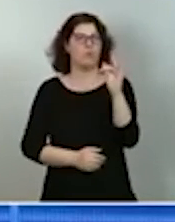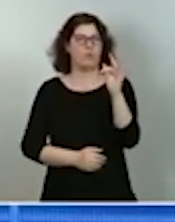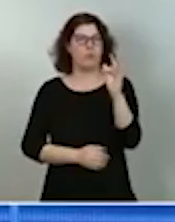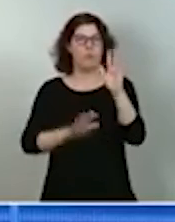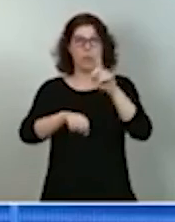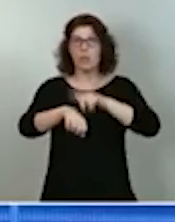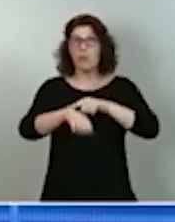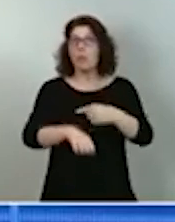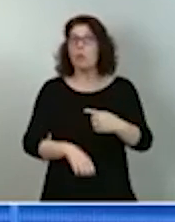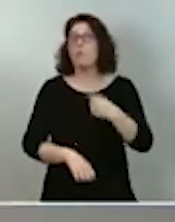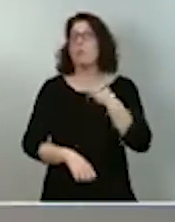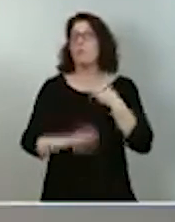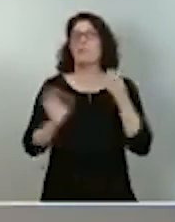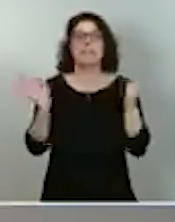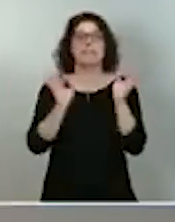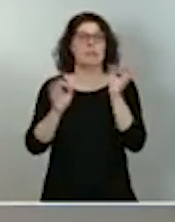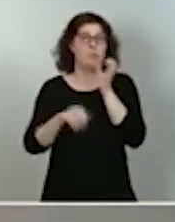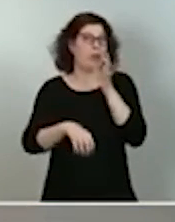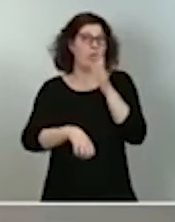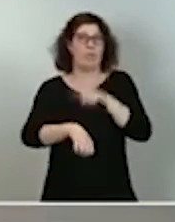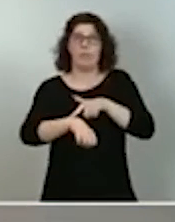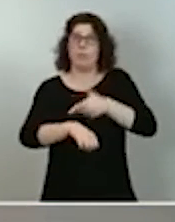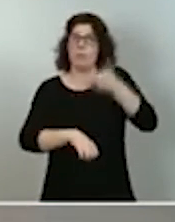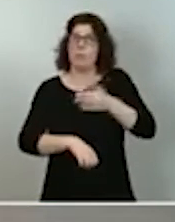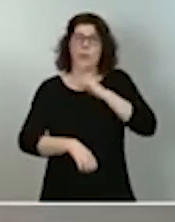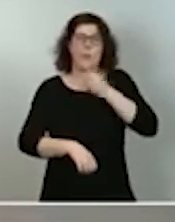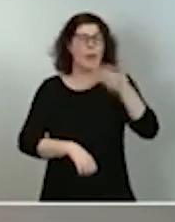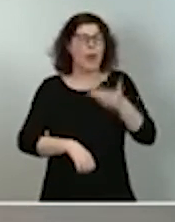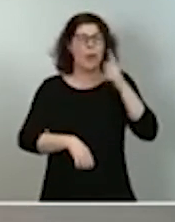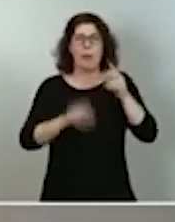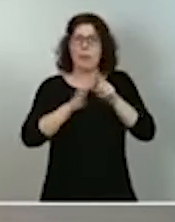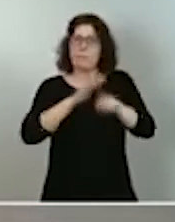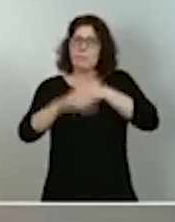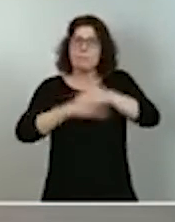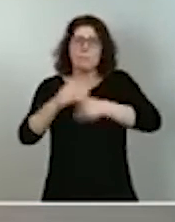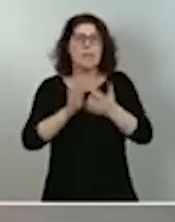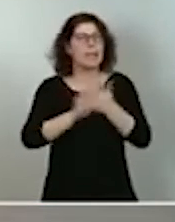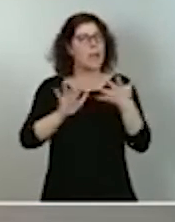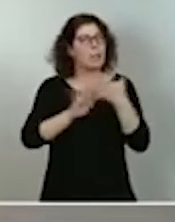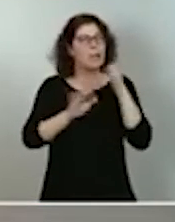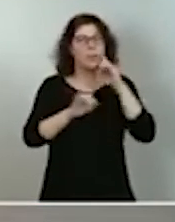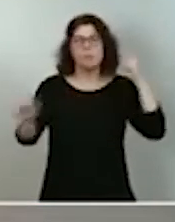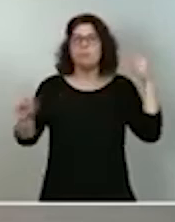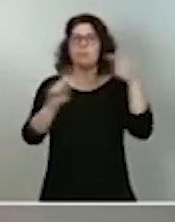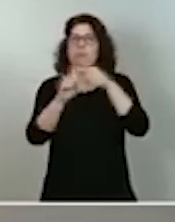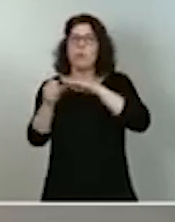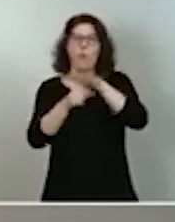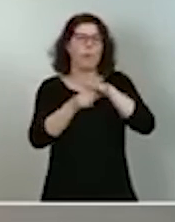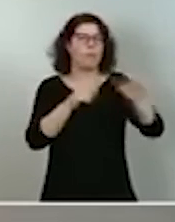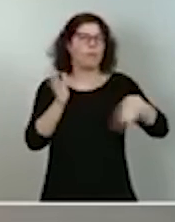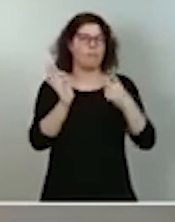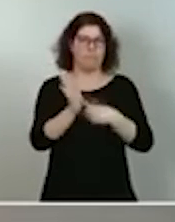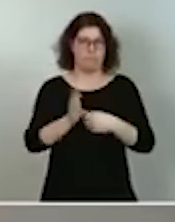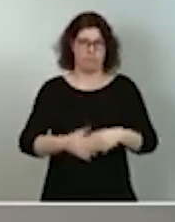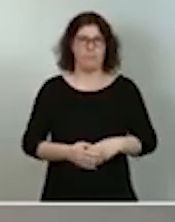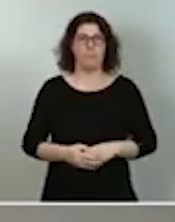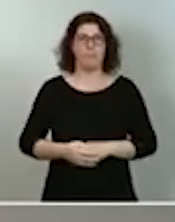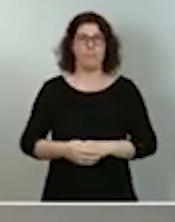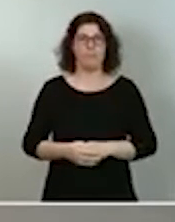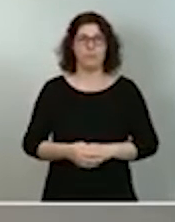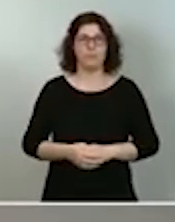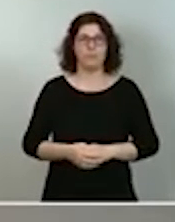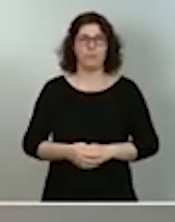convierte en precioso para avanzar pronto, para llegar rápido y para llegar a todos los sitios. Tenemos que tener